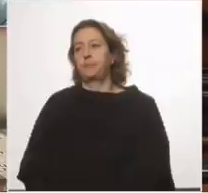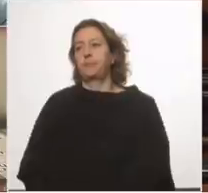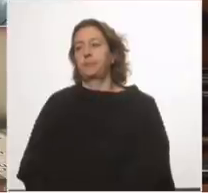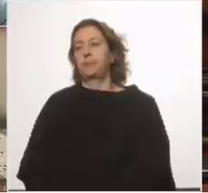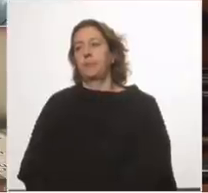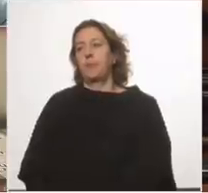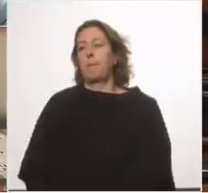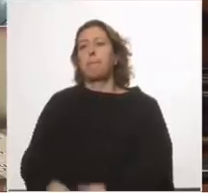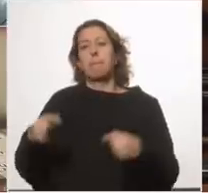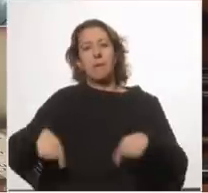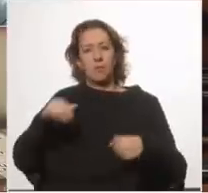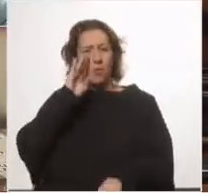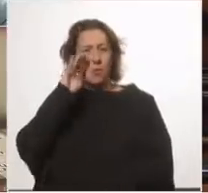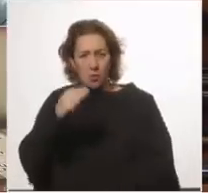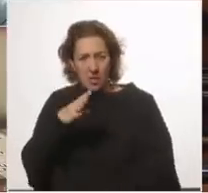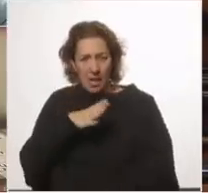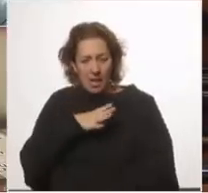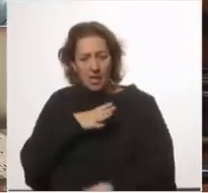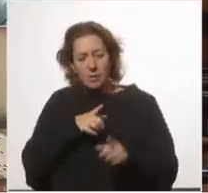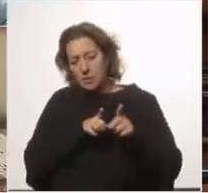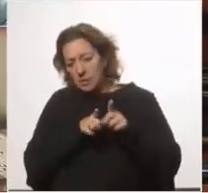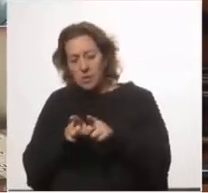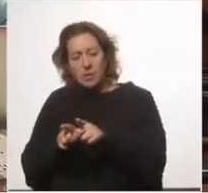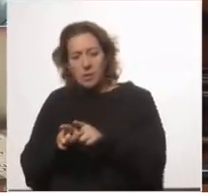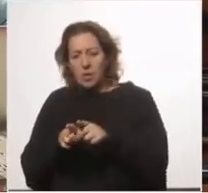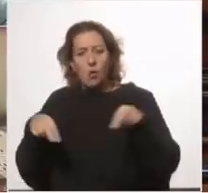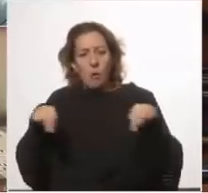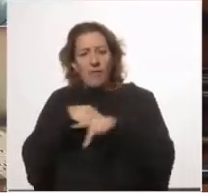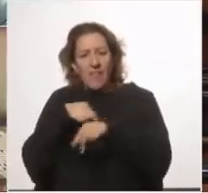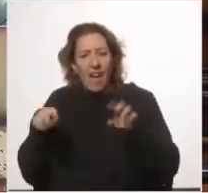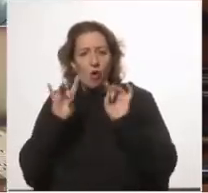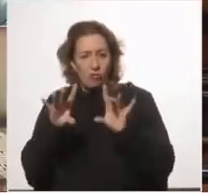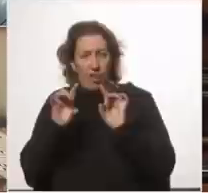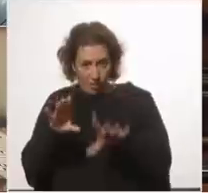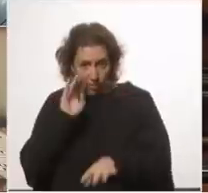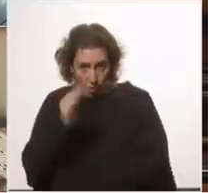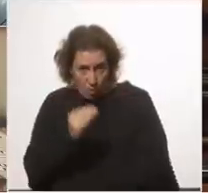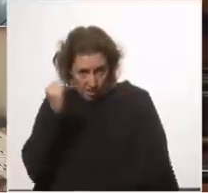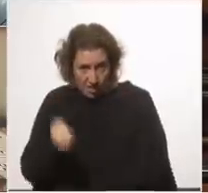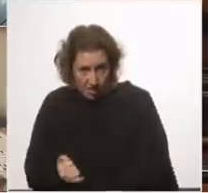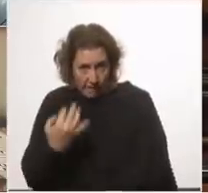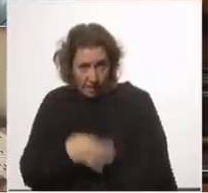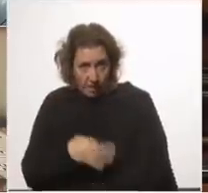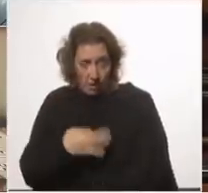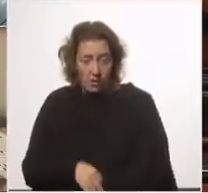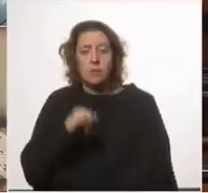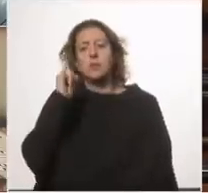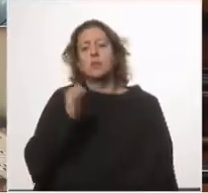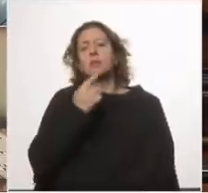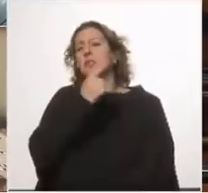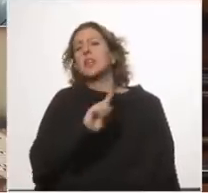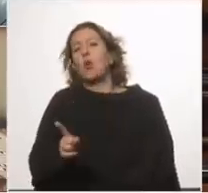los ministros reconocen que existe una correlación directa entre movilidad y contagios en caso negativo